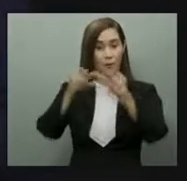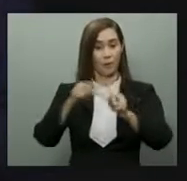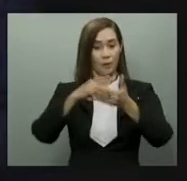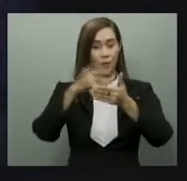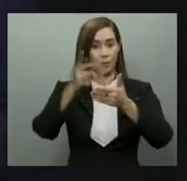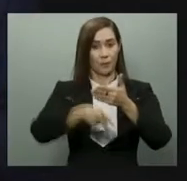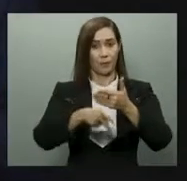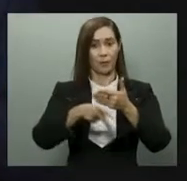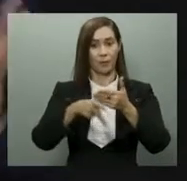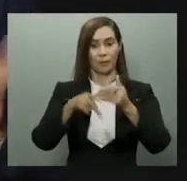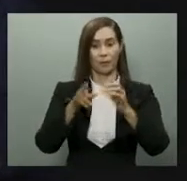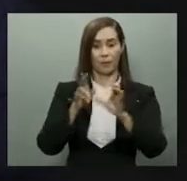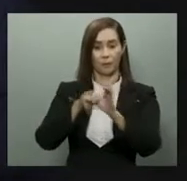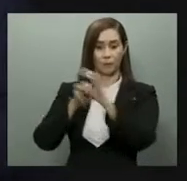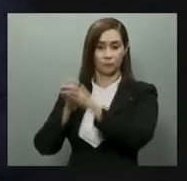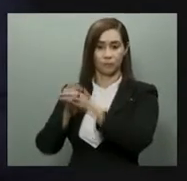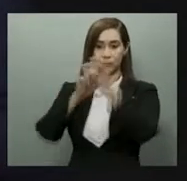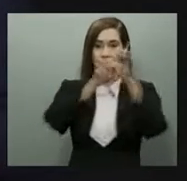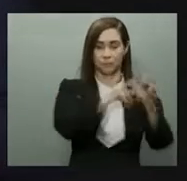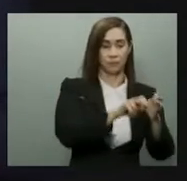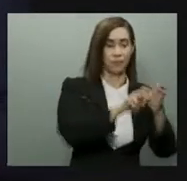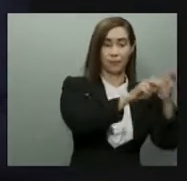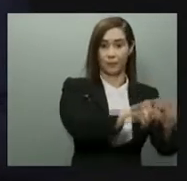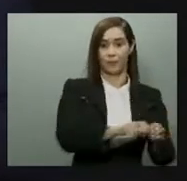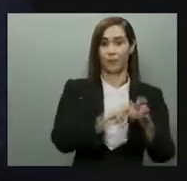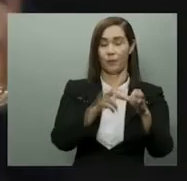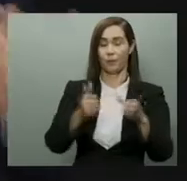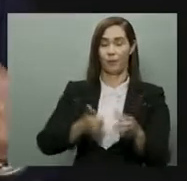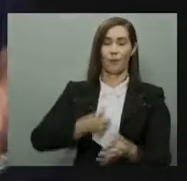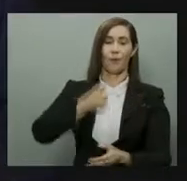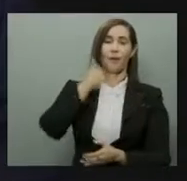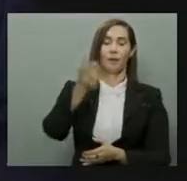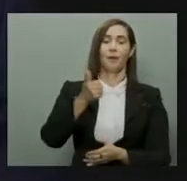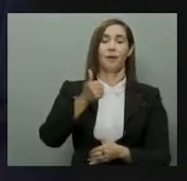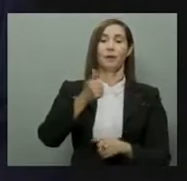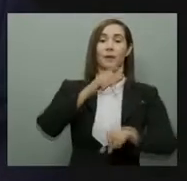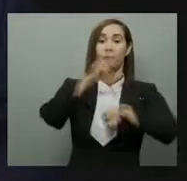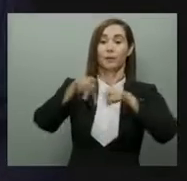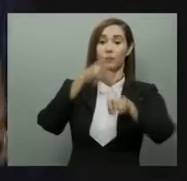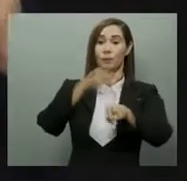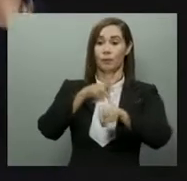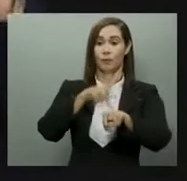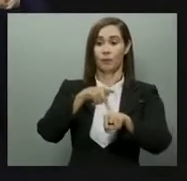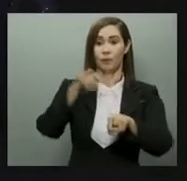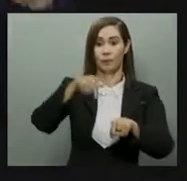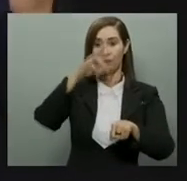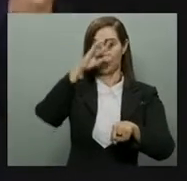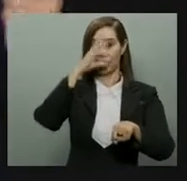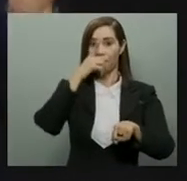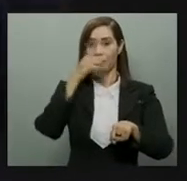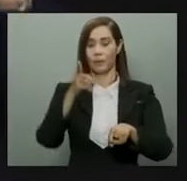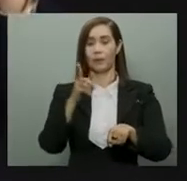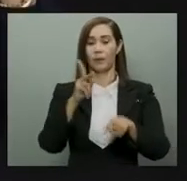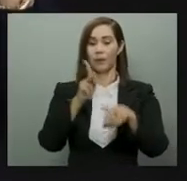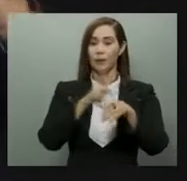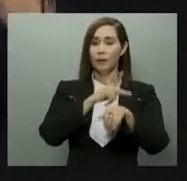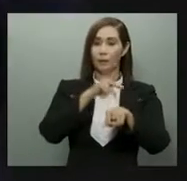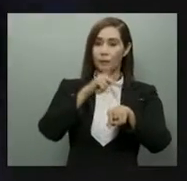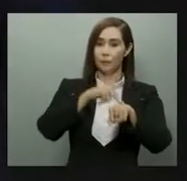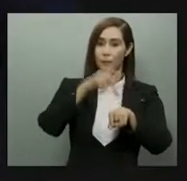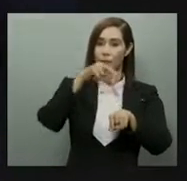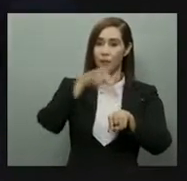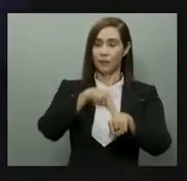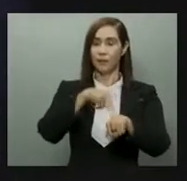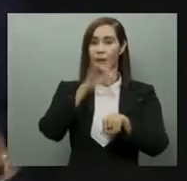programa de bodegas móviles, hoy me lleno de orgullo de decir que hemos estado en todas las provincias de la geografía nacional, desde Pedernales hasta Yuma,